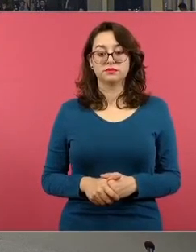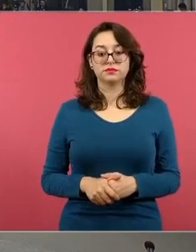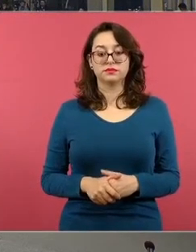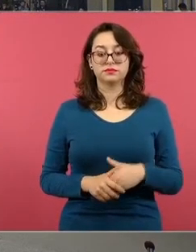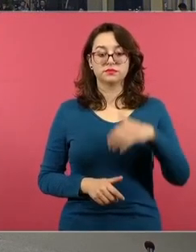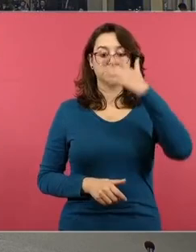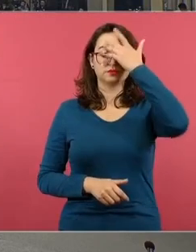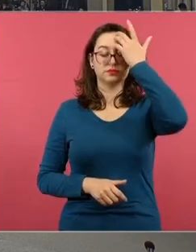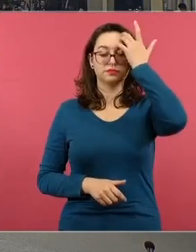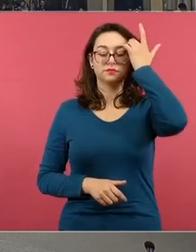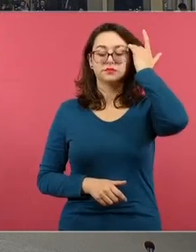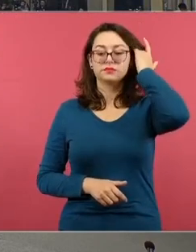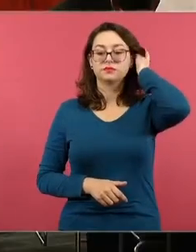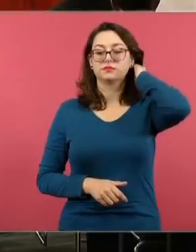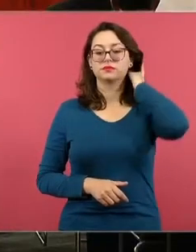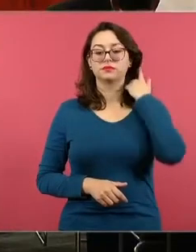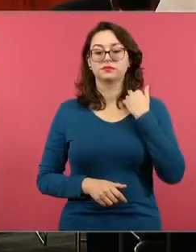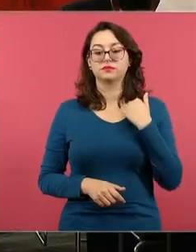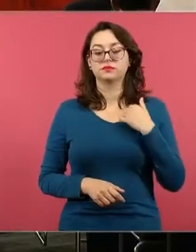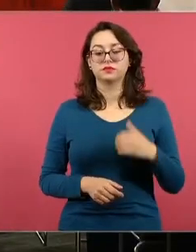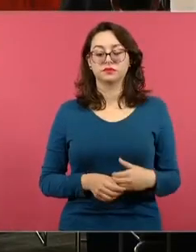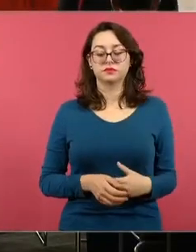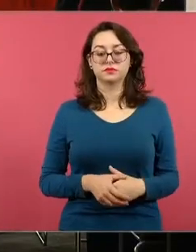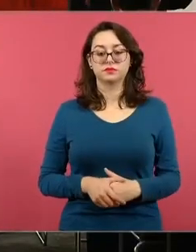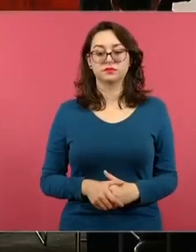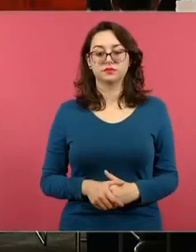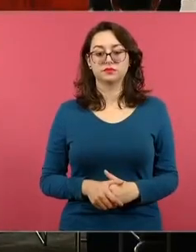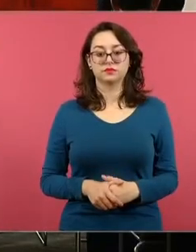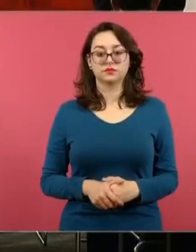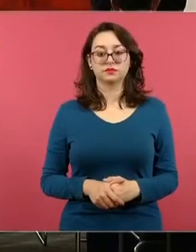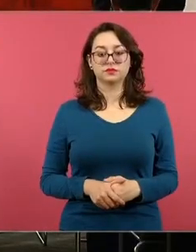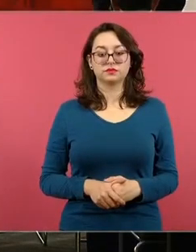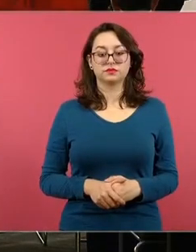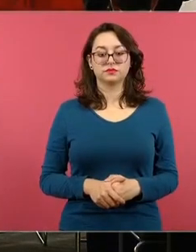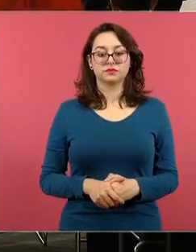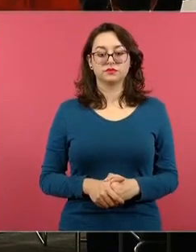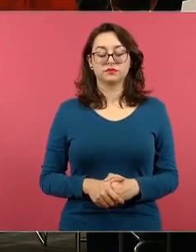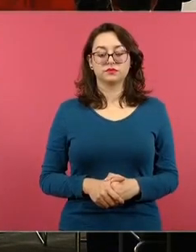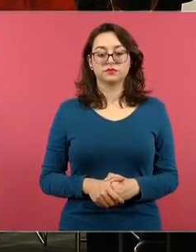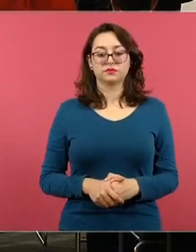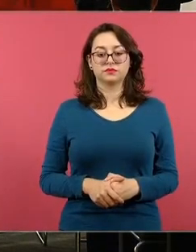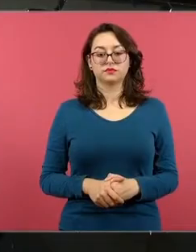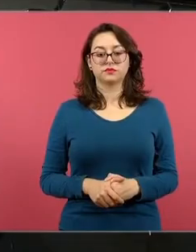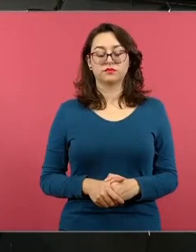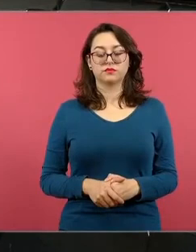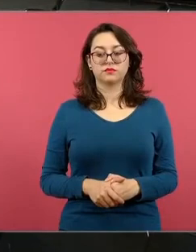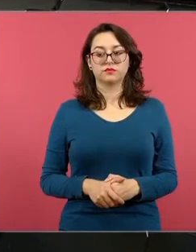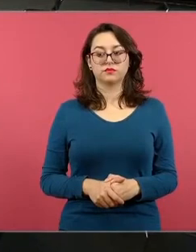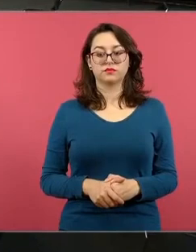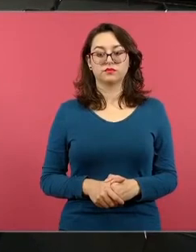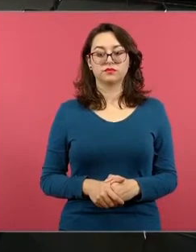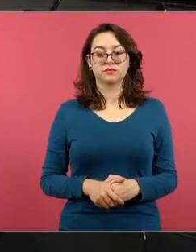ellos están señalando a que la educación sea progresiva al hacer este salto y este cambio de modelo educativo no